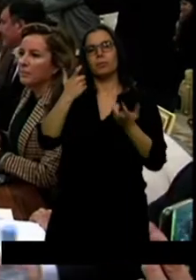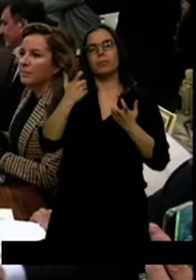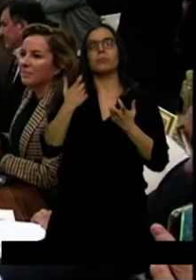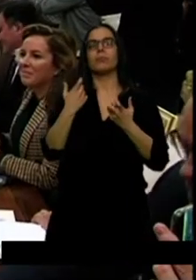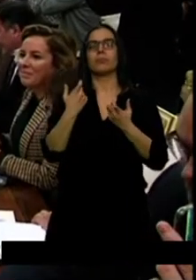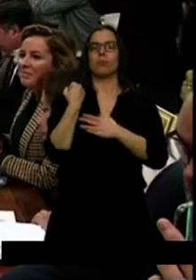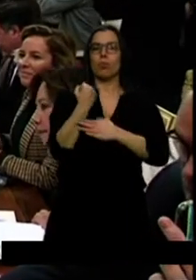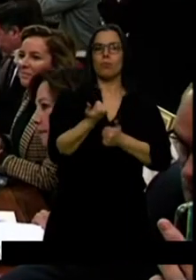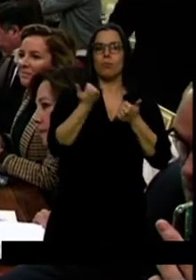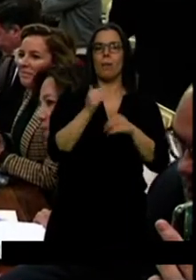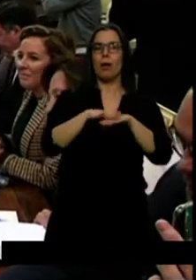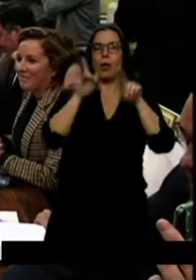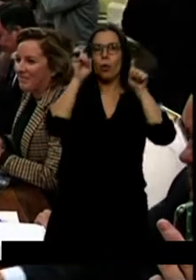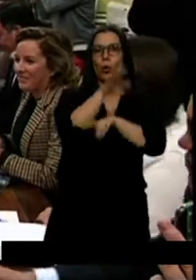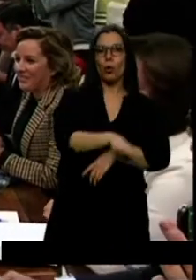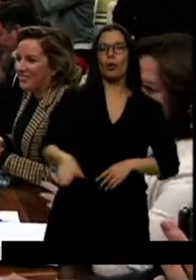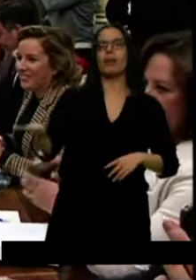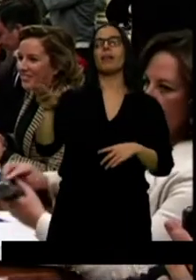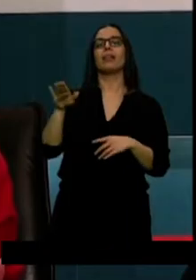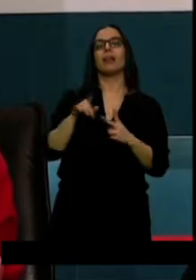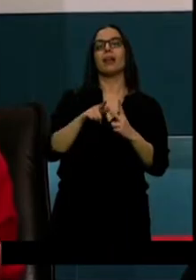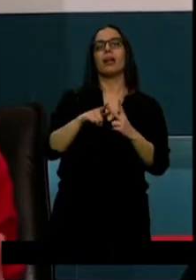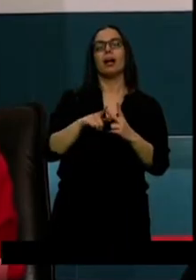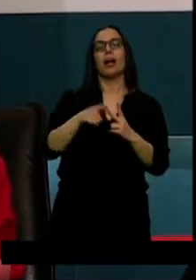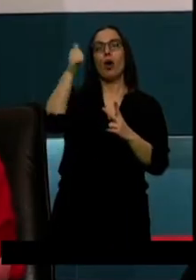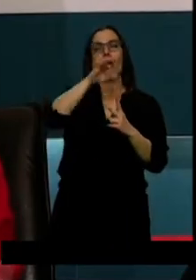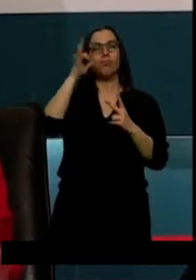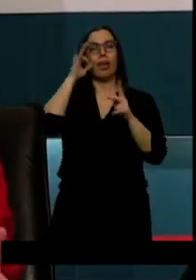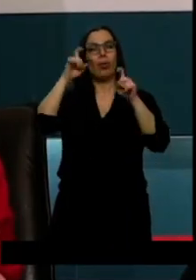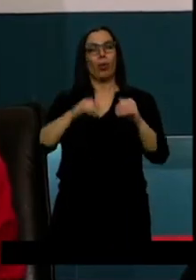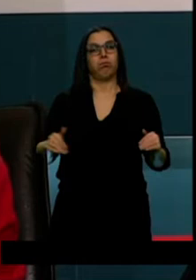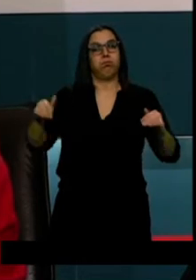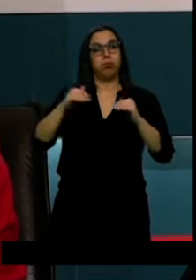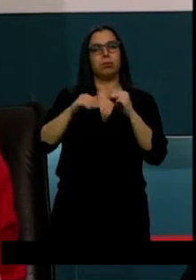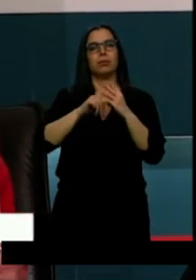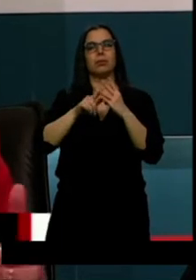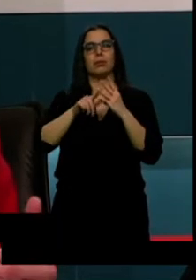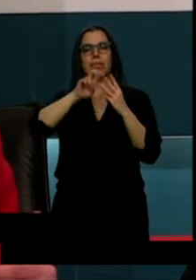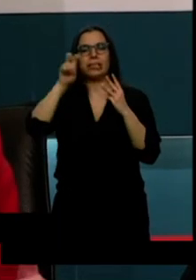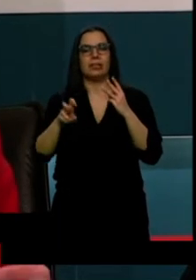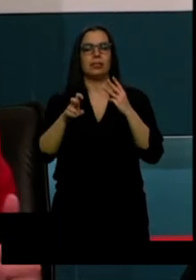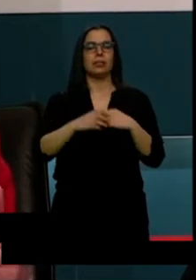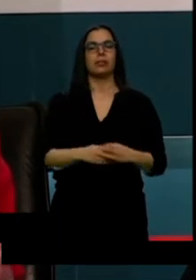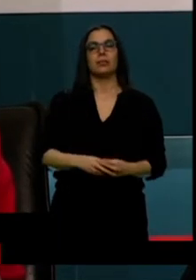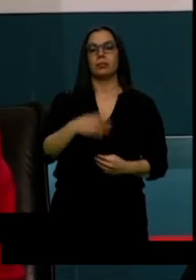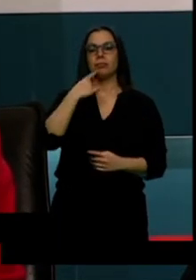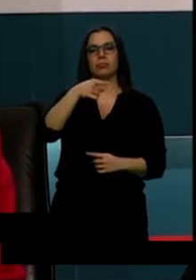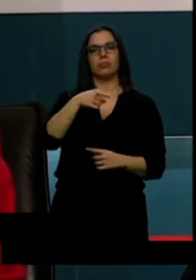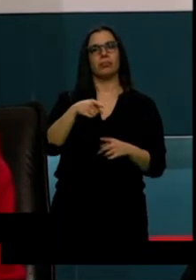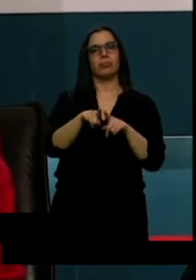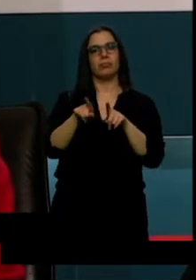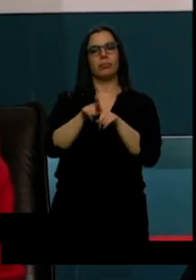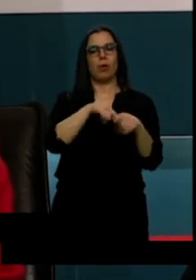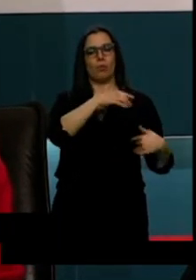coeducación y el aprendizaje personalizado. Una satisfacción alta en relación a todo lo que ha sido el proceso